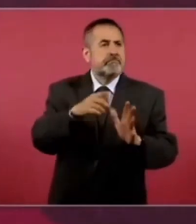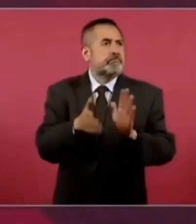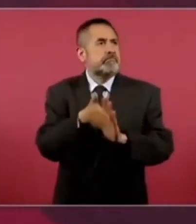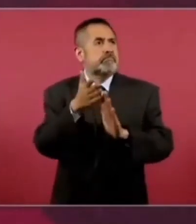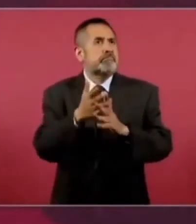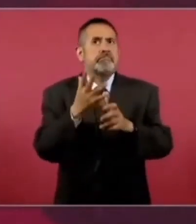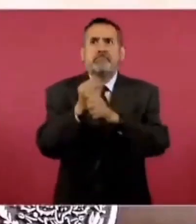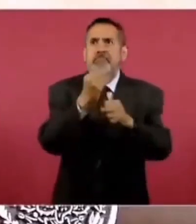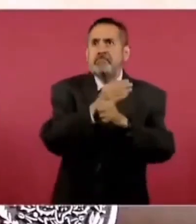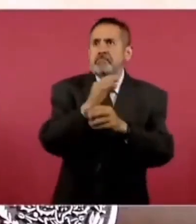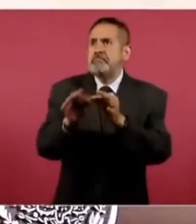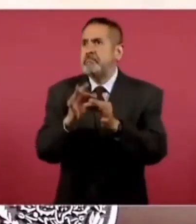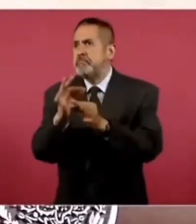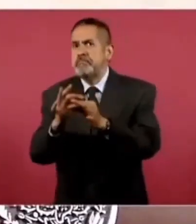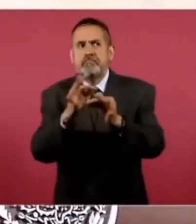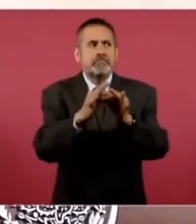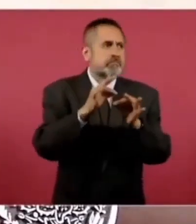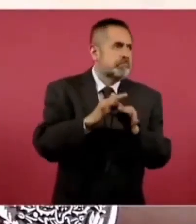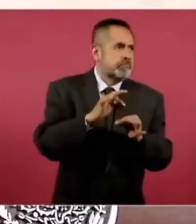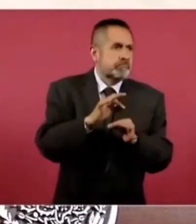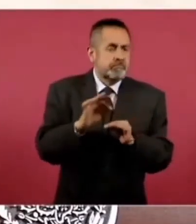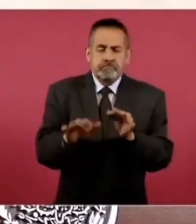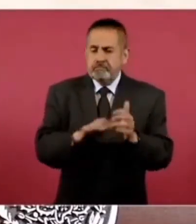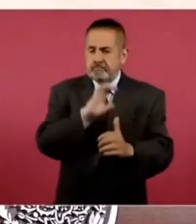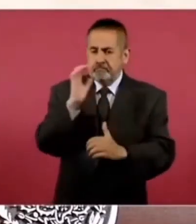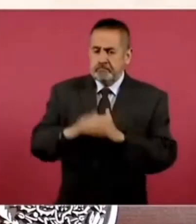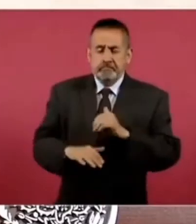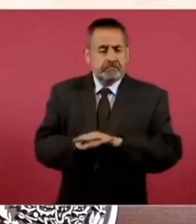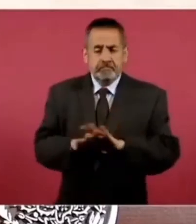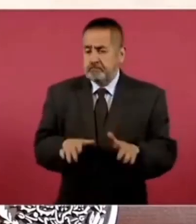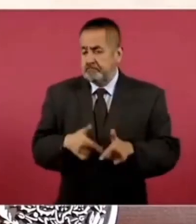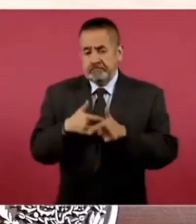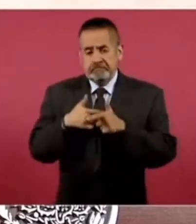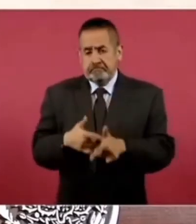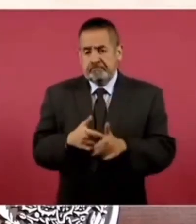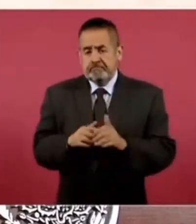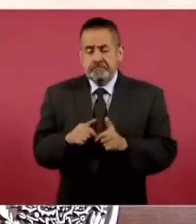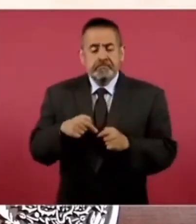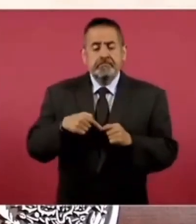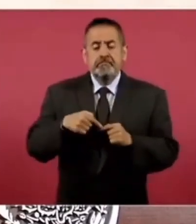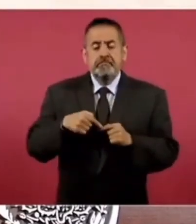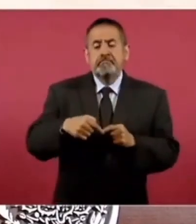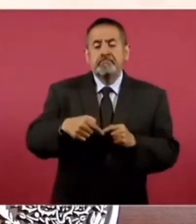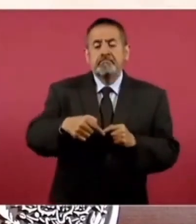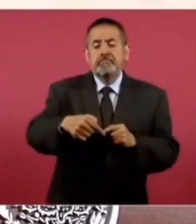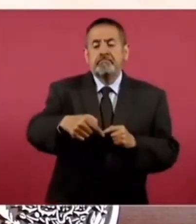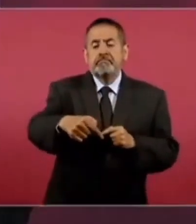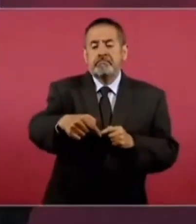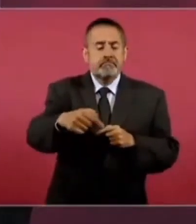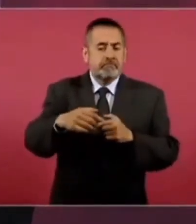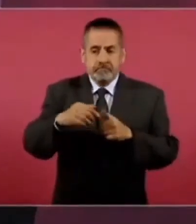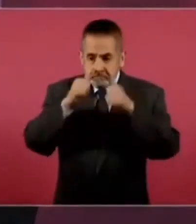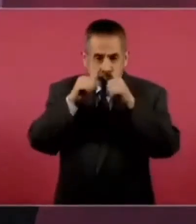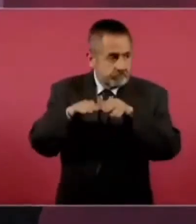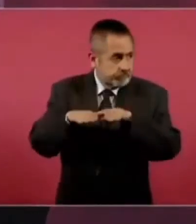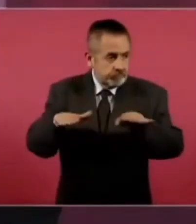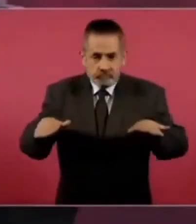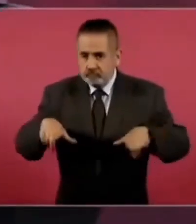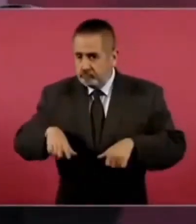a seguir gobernando para todos,